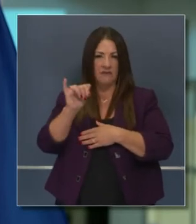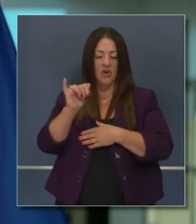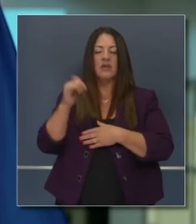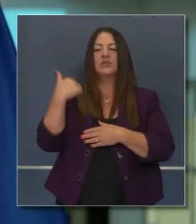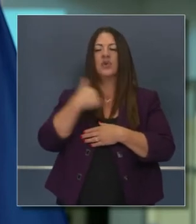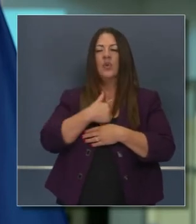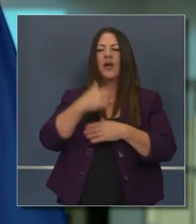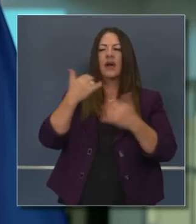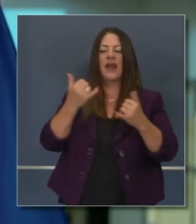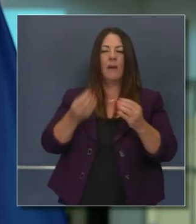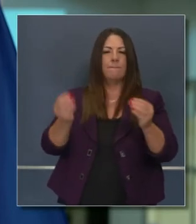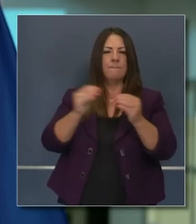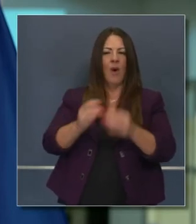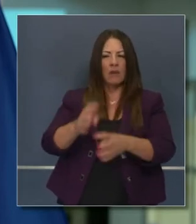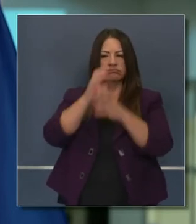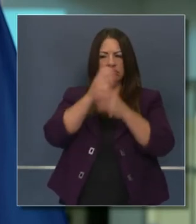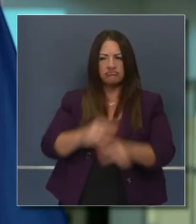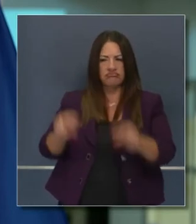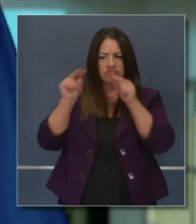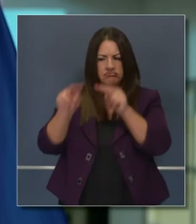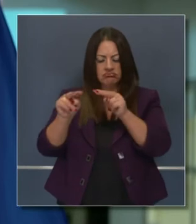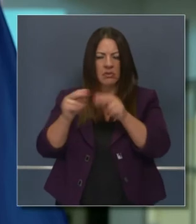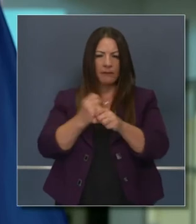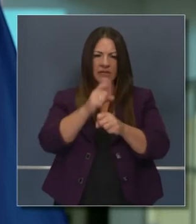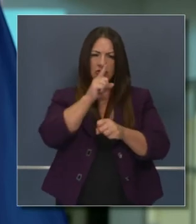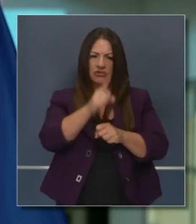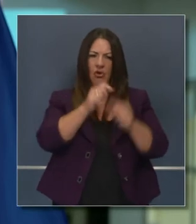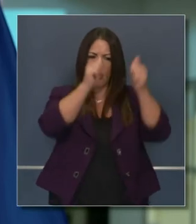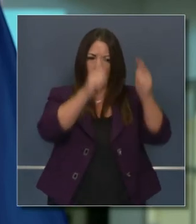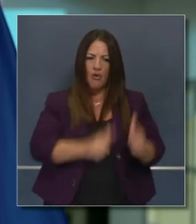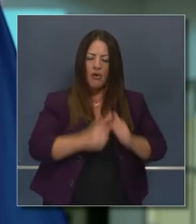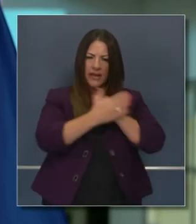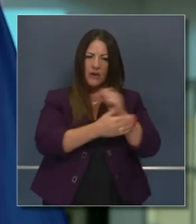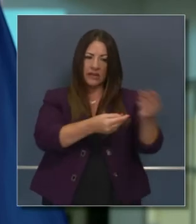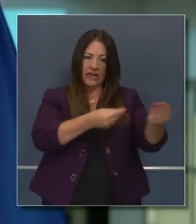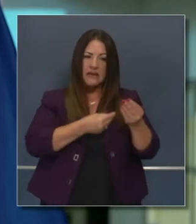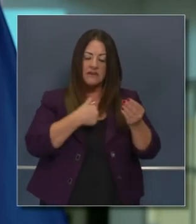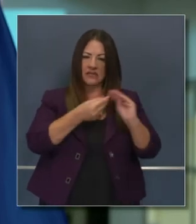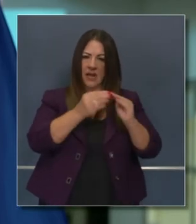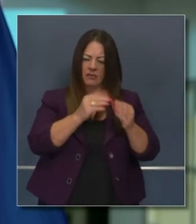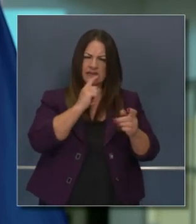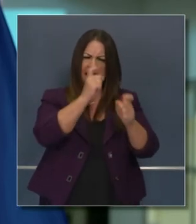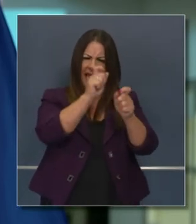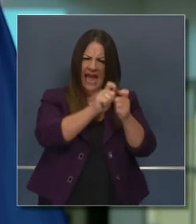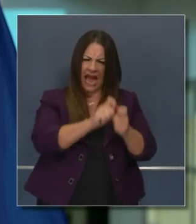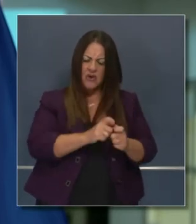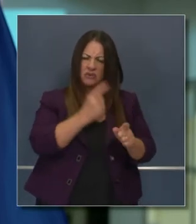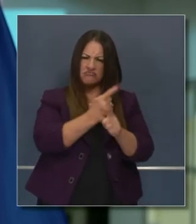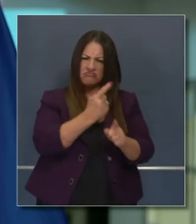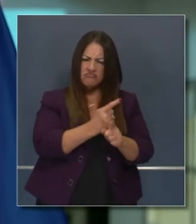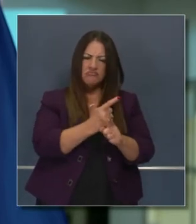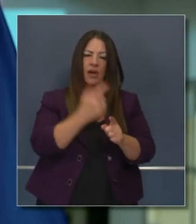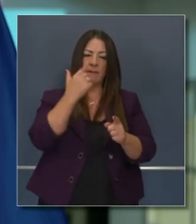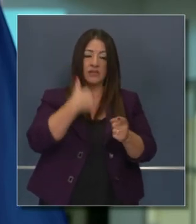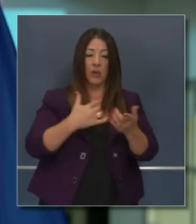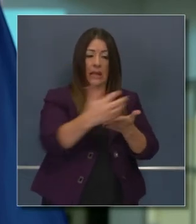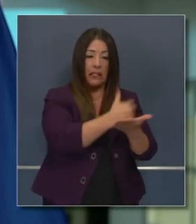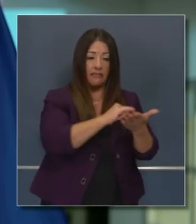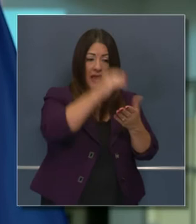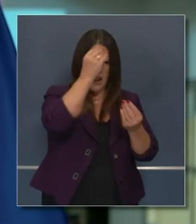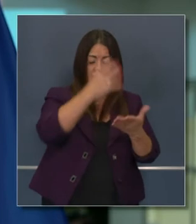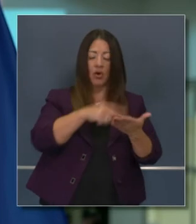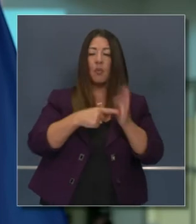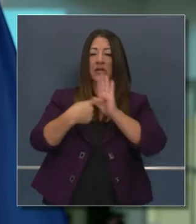de alerta está más concentrado para asegurarnos de que los datos que recibimos son precisos y completos y que compartimos las cifras